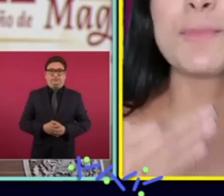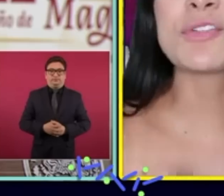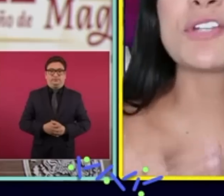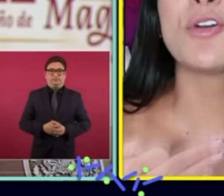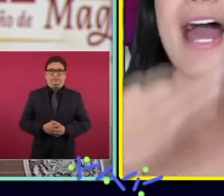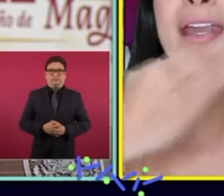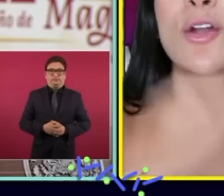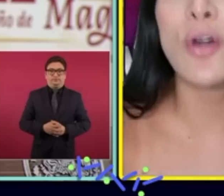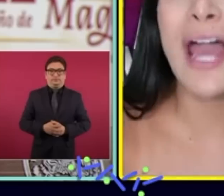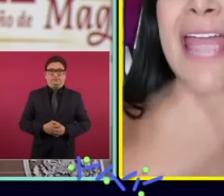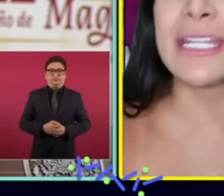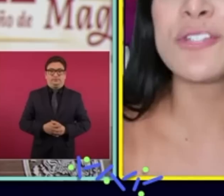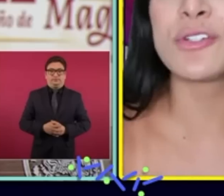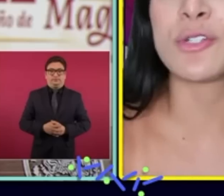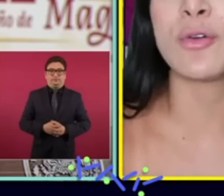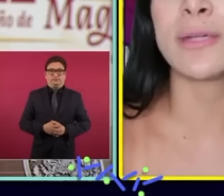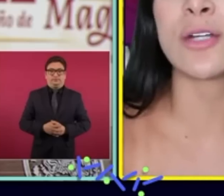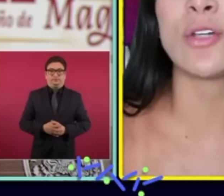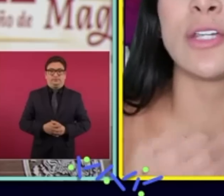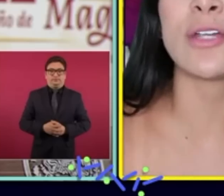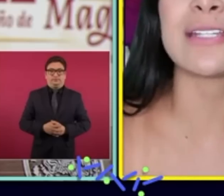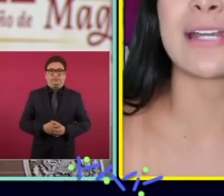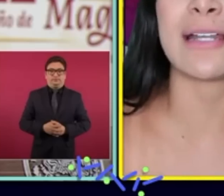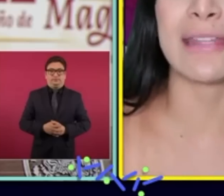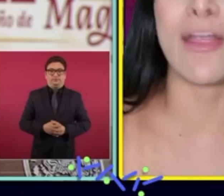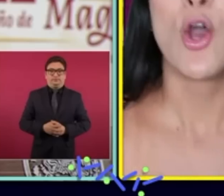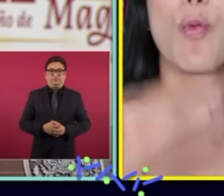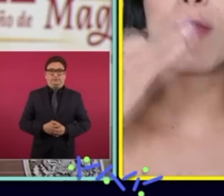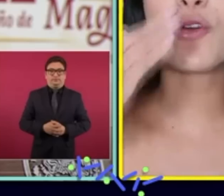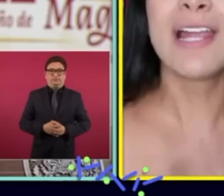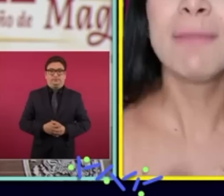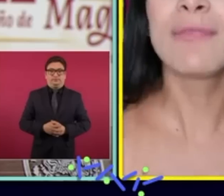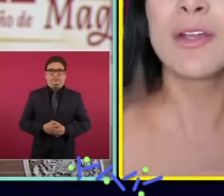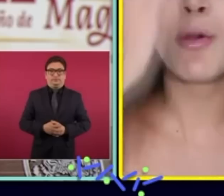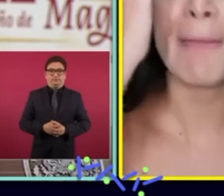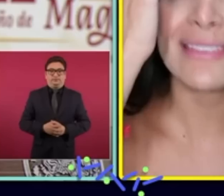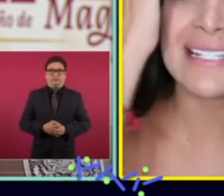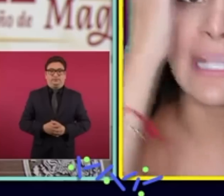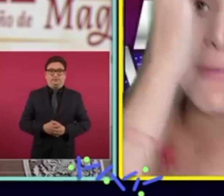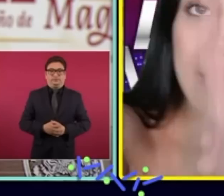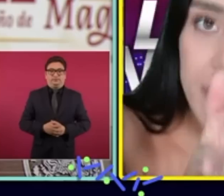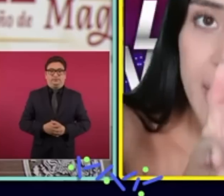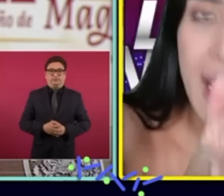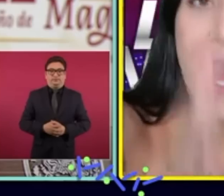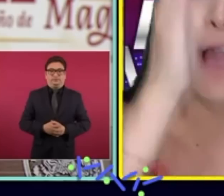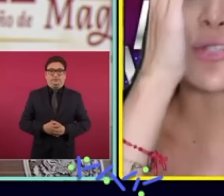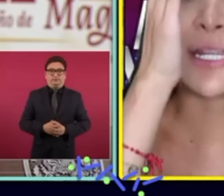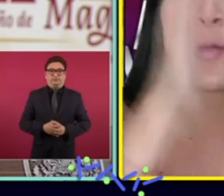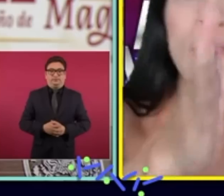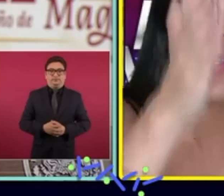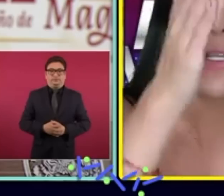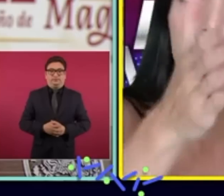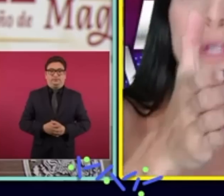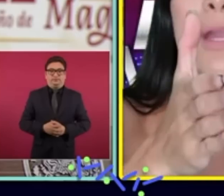Este proceso arrancó a inicios de su gobierno y hoy es la realidad. Cuando realmente combates de frente a los